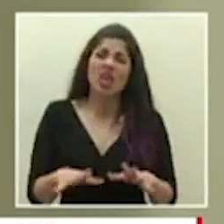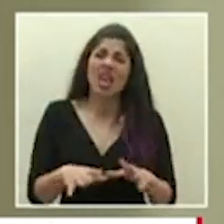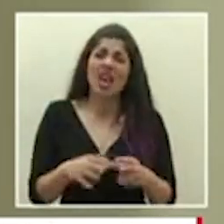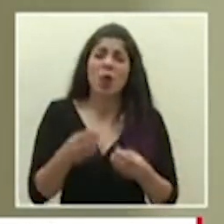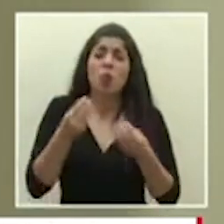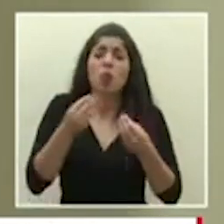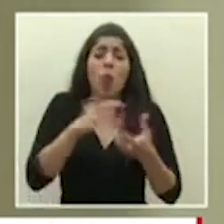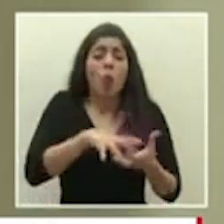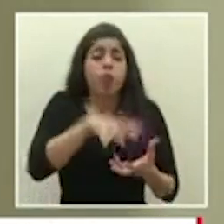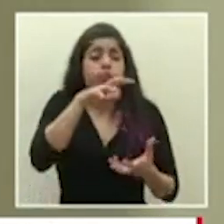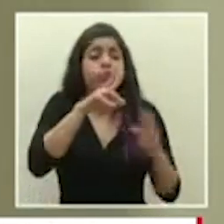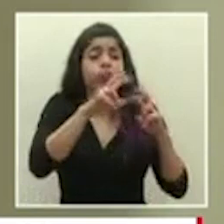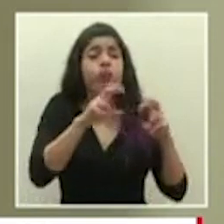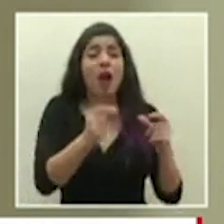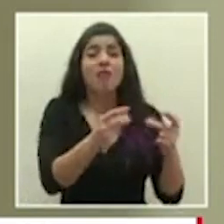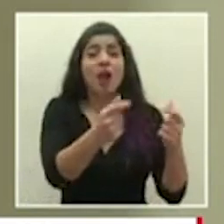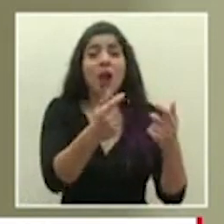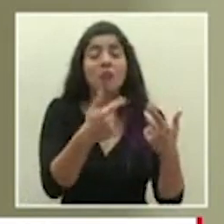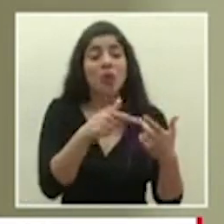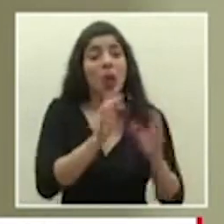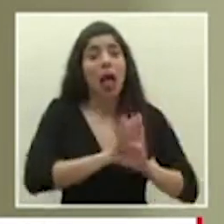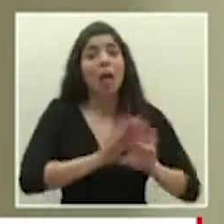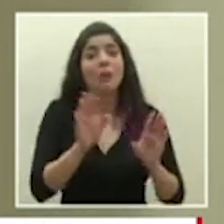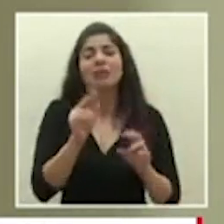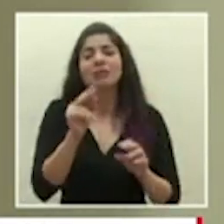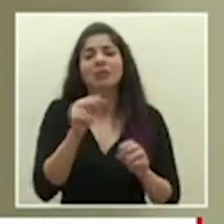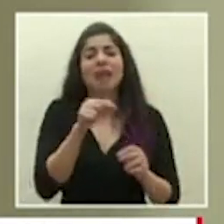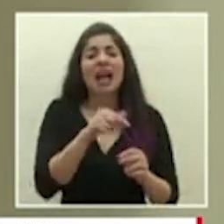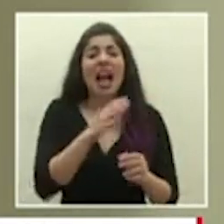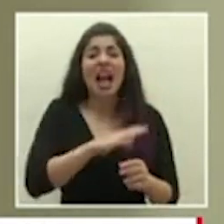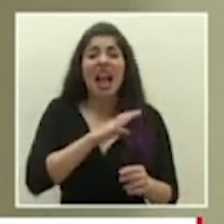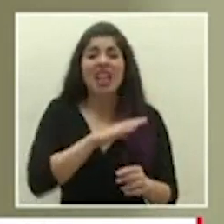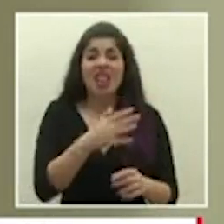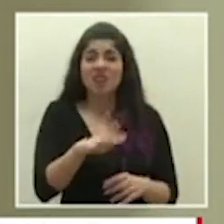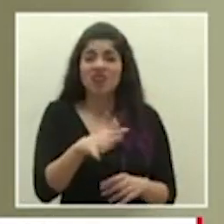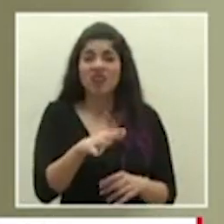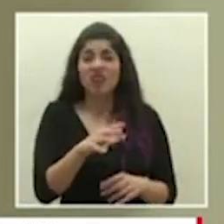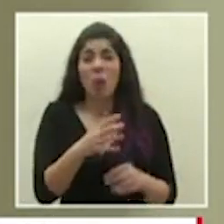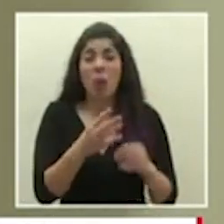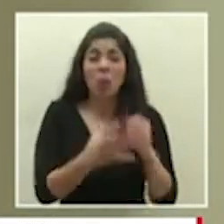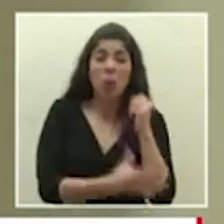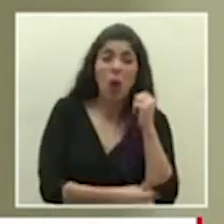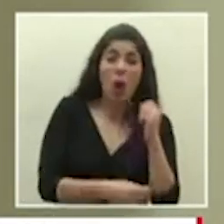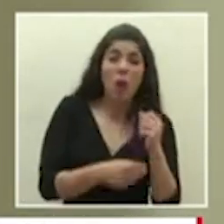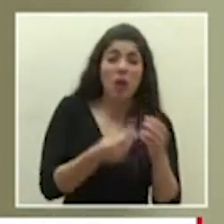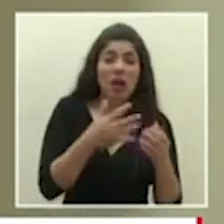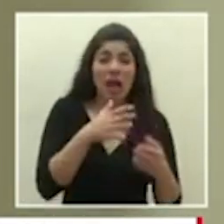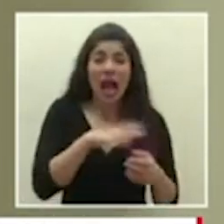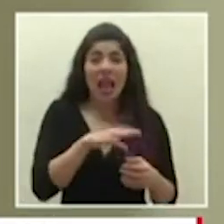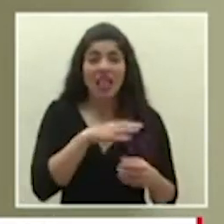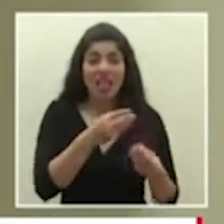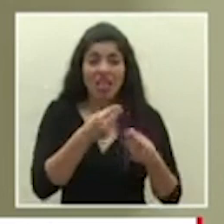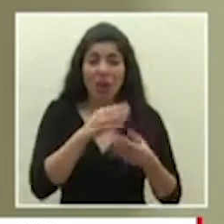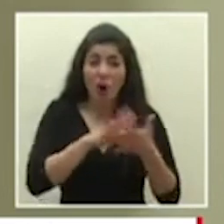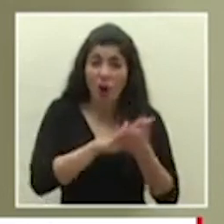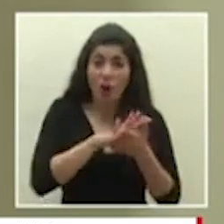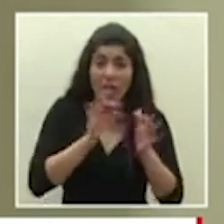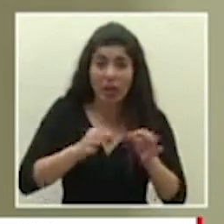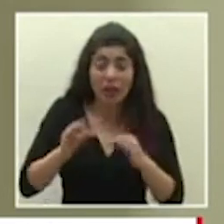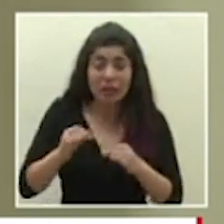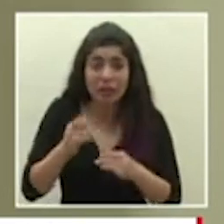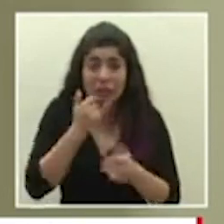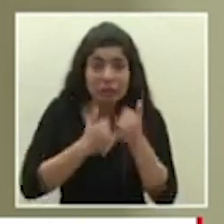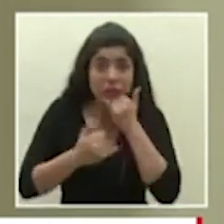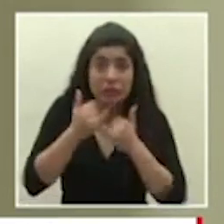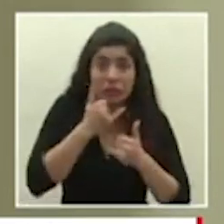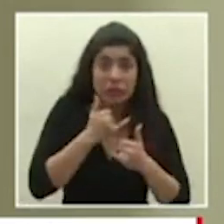pruebas rápidas lo hemos dicho varias veces que tengan una calidad pobre y que al final más bien nos confundan o nos tomen nos lleven a tomar decisiones que no